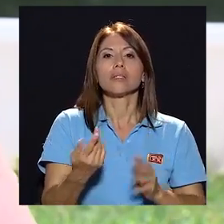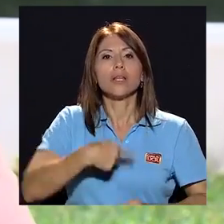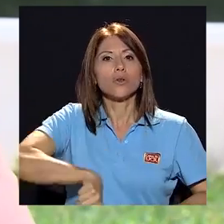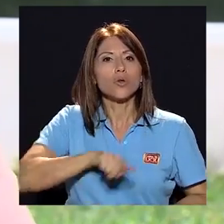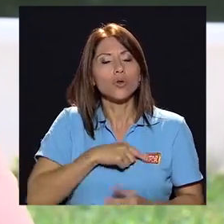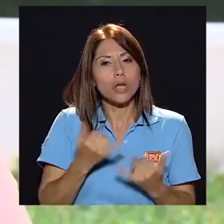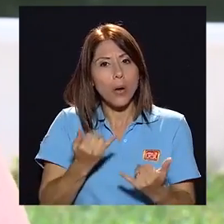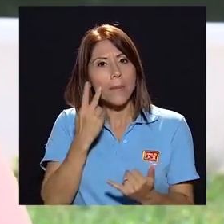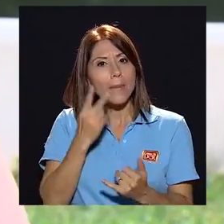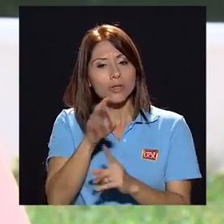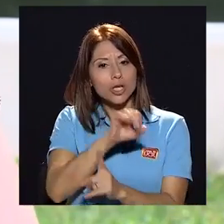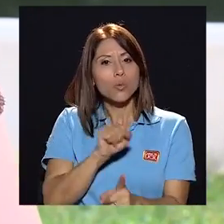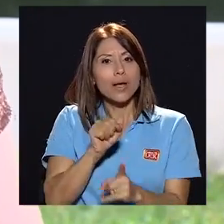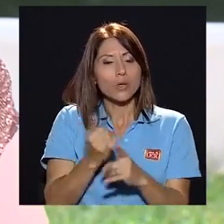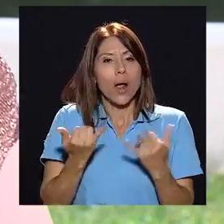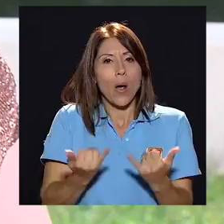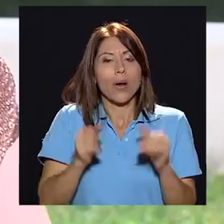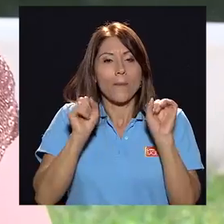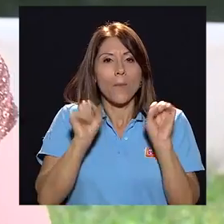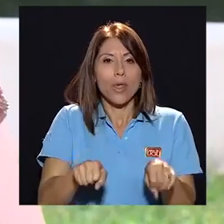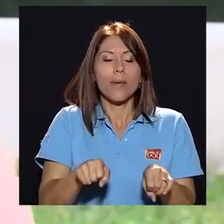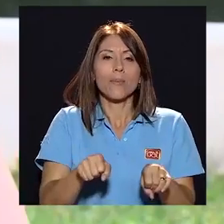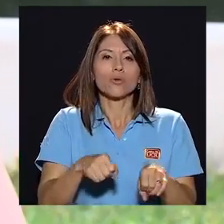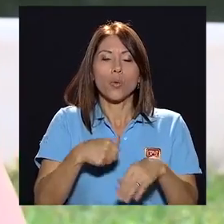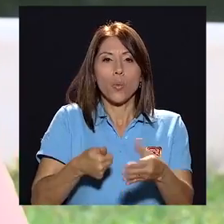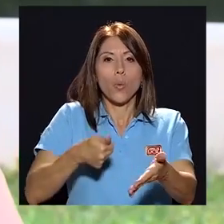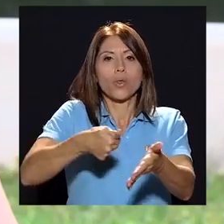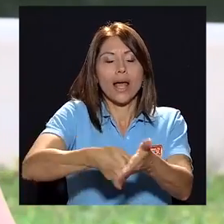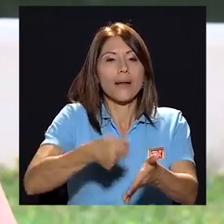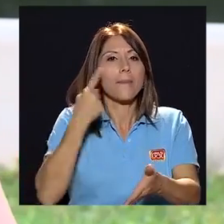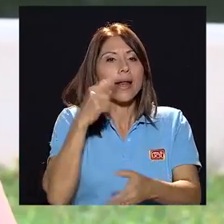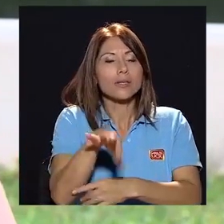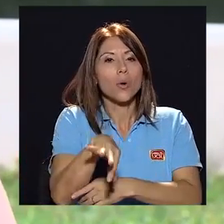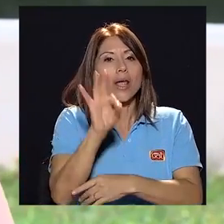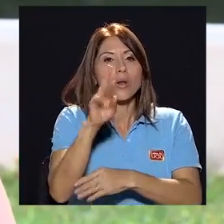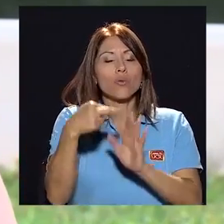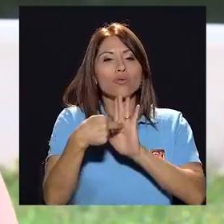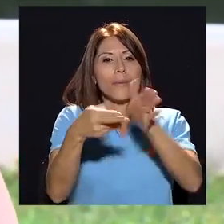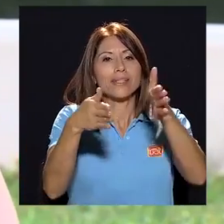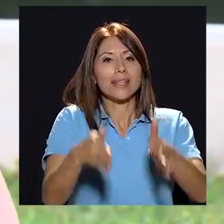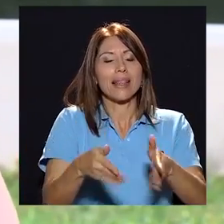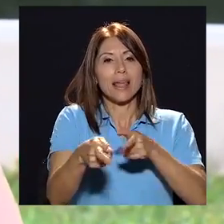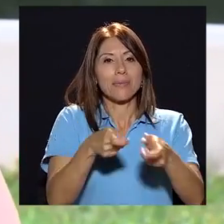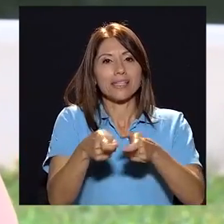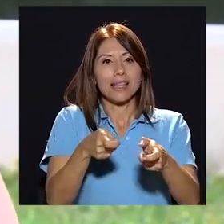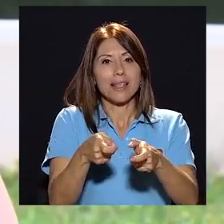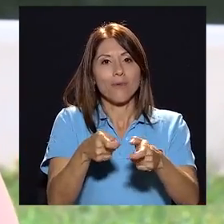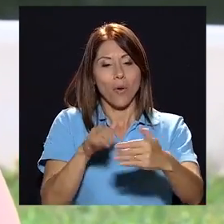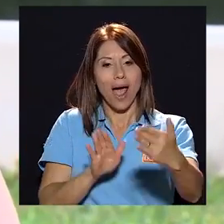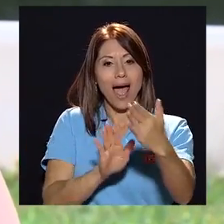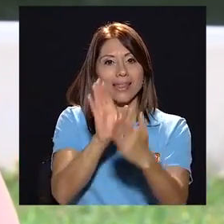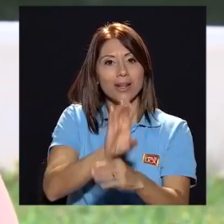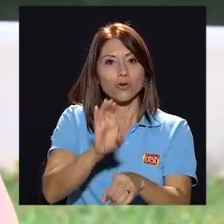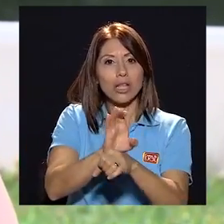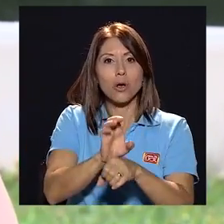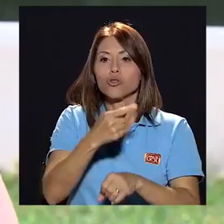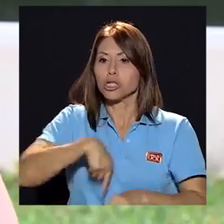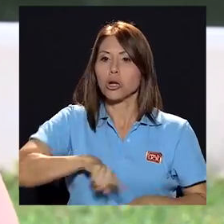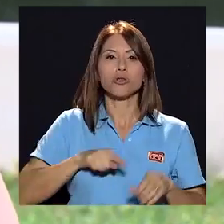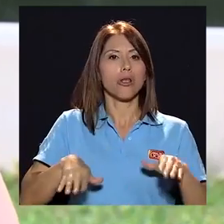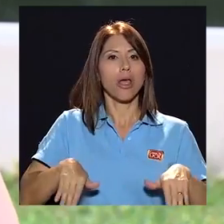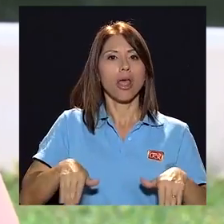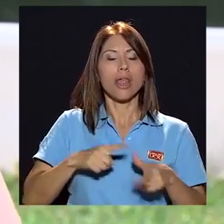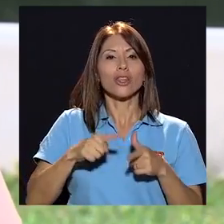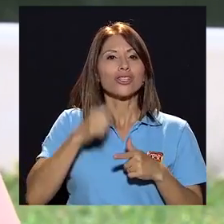Si más bien en esta situación, que hoy podemos ejercer el voto por un representante administrativo ante el Consejo, nos abstenemos de hacerlo, vamos creando